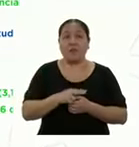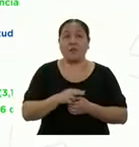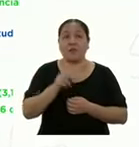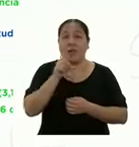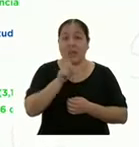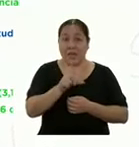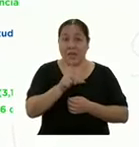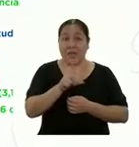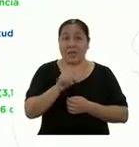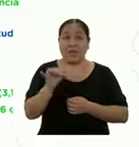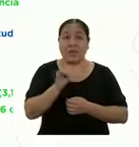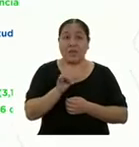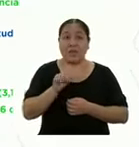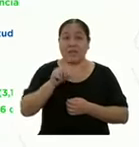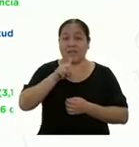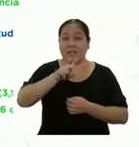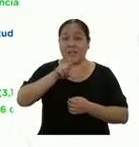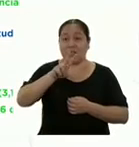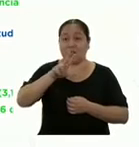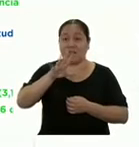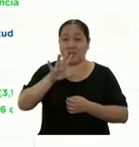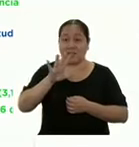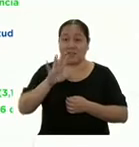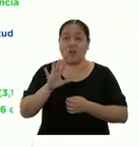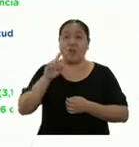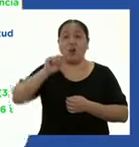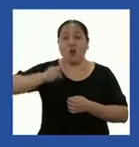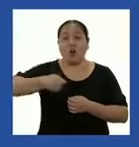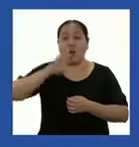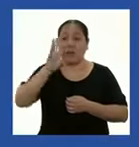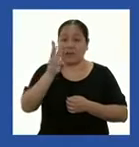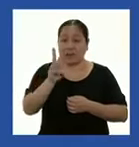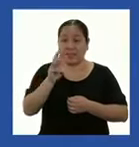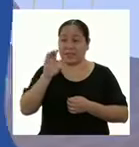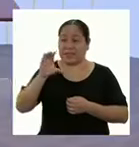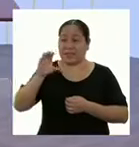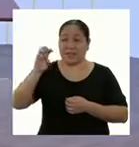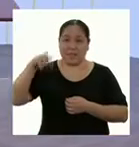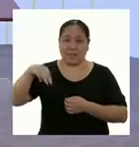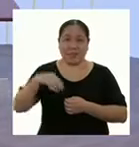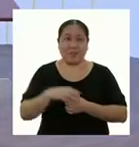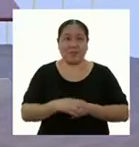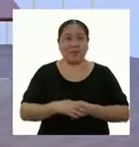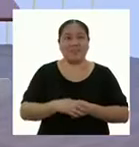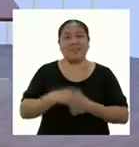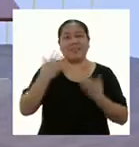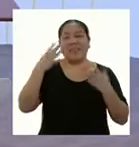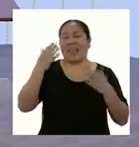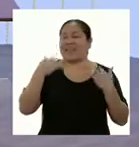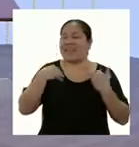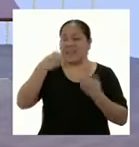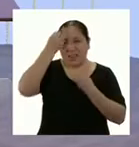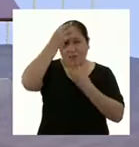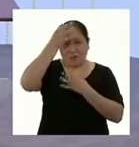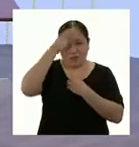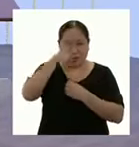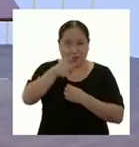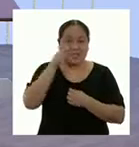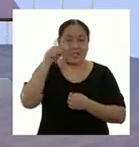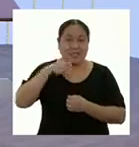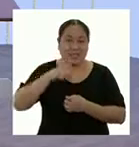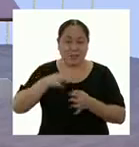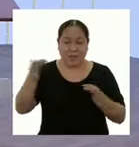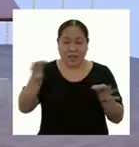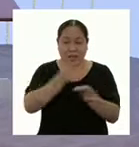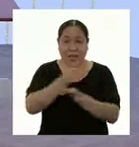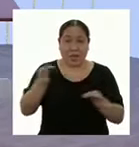la circunferencia es de 125,6 centímetros. Ya tienen toda la información que necesitan para